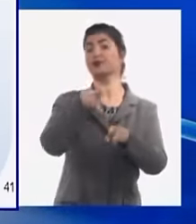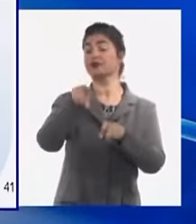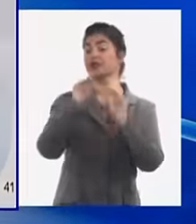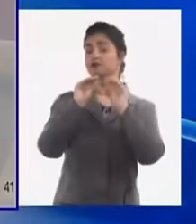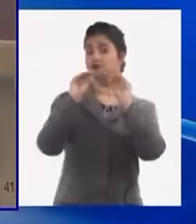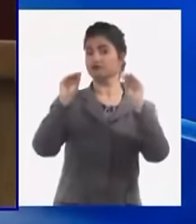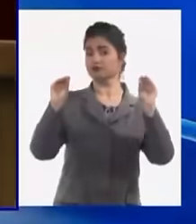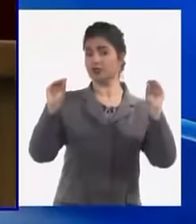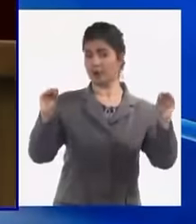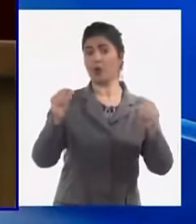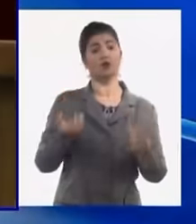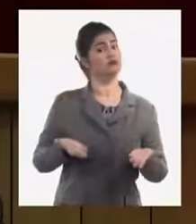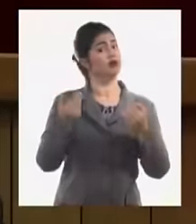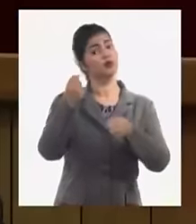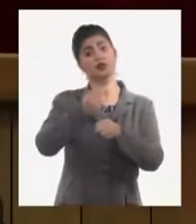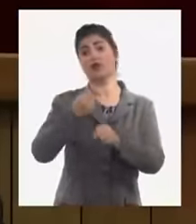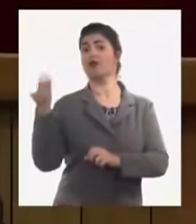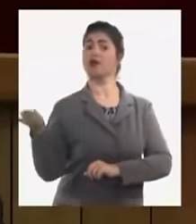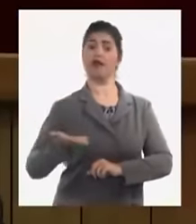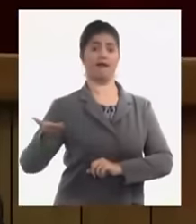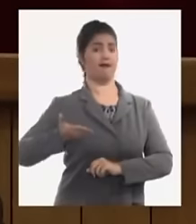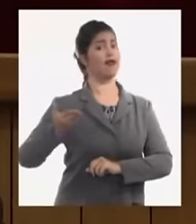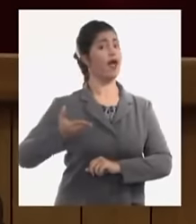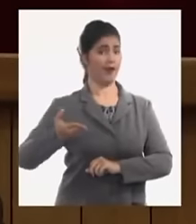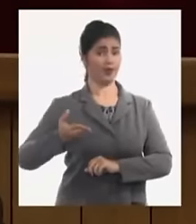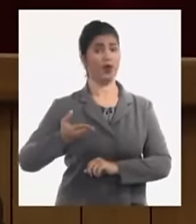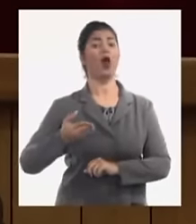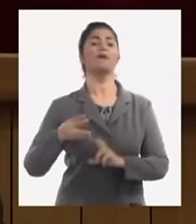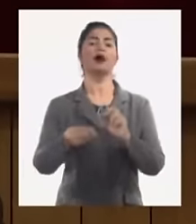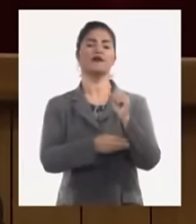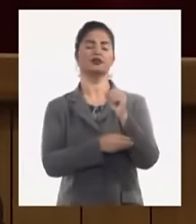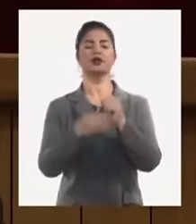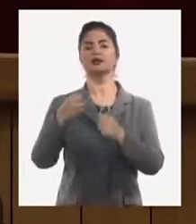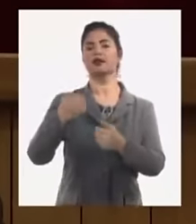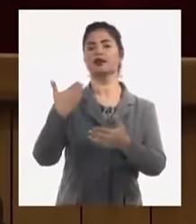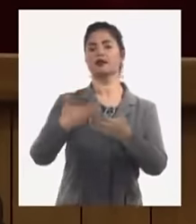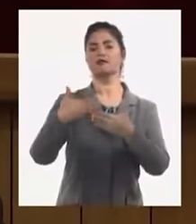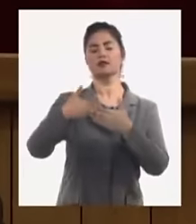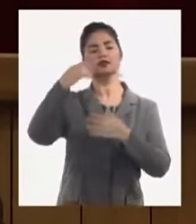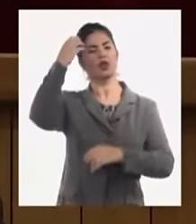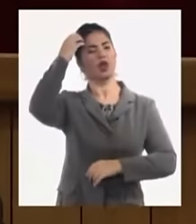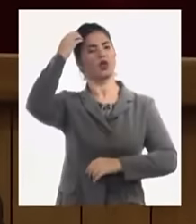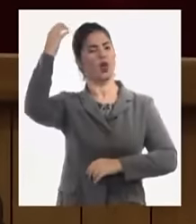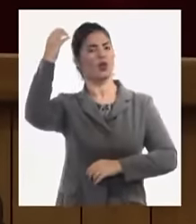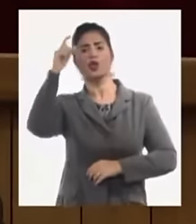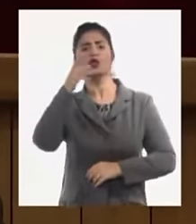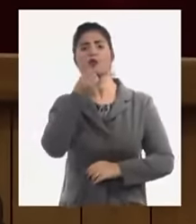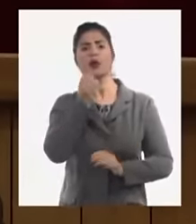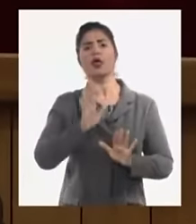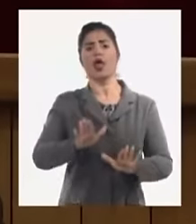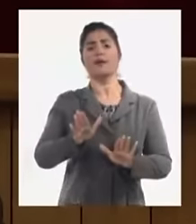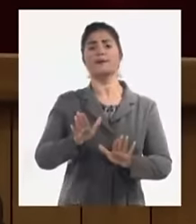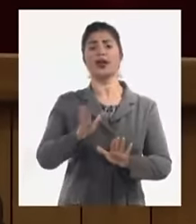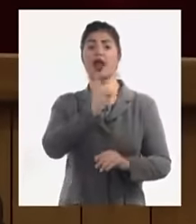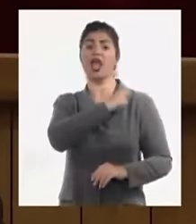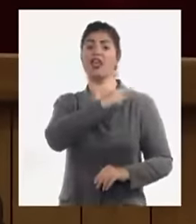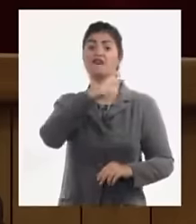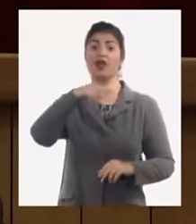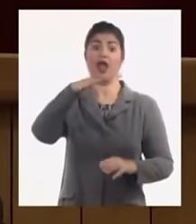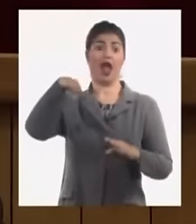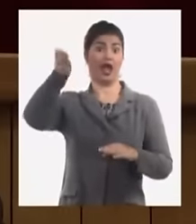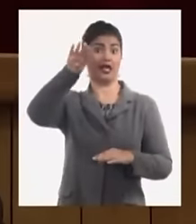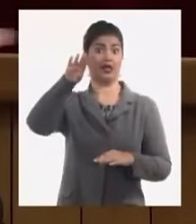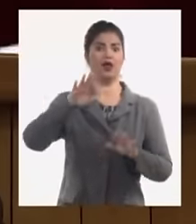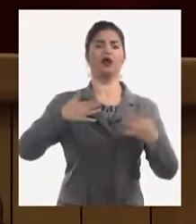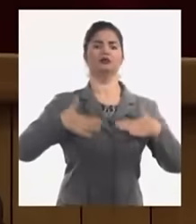estremecimiento necesario de la empresa estatal socialista que no esté esperando que le digan de arriba lo que tiene que hacer que